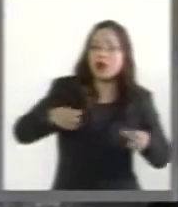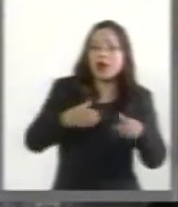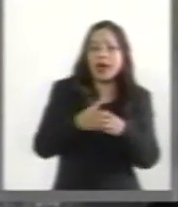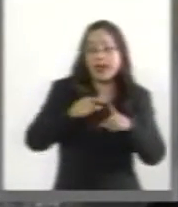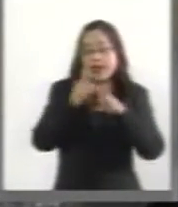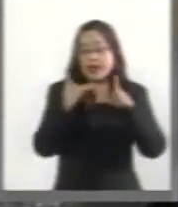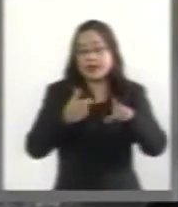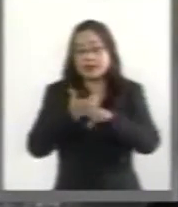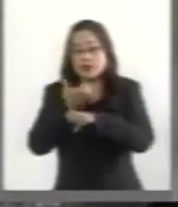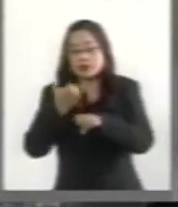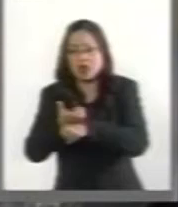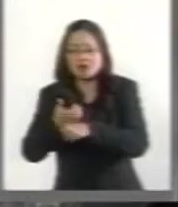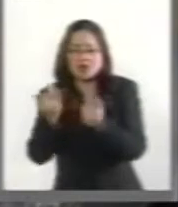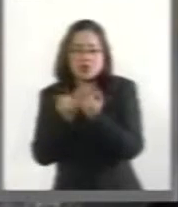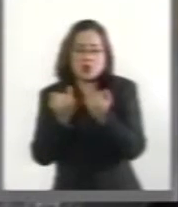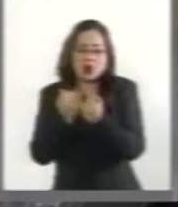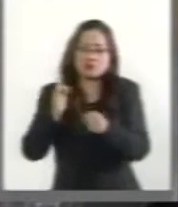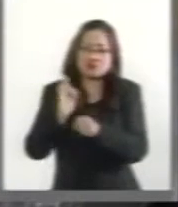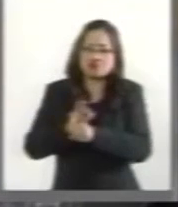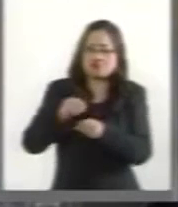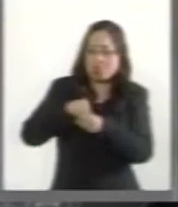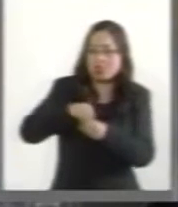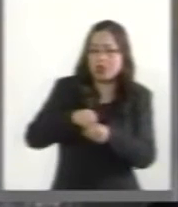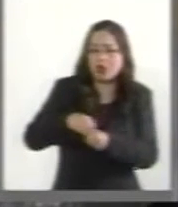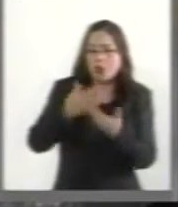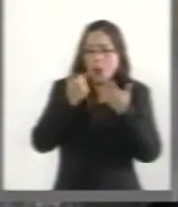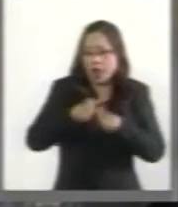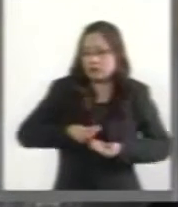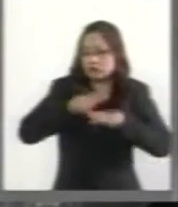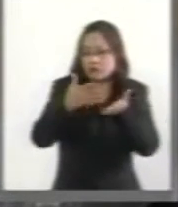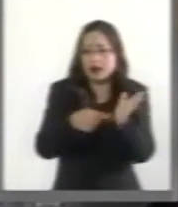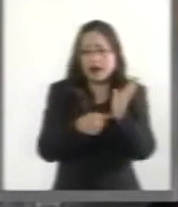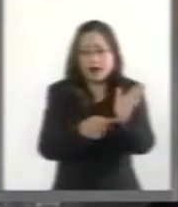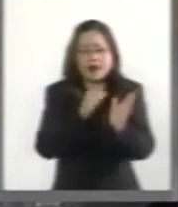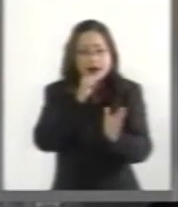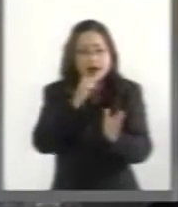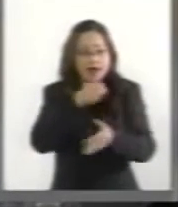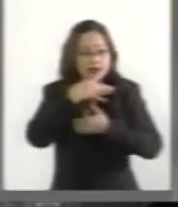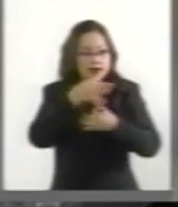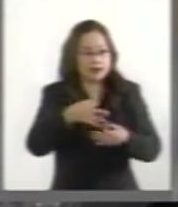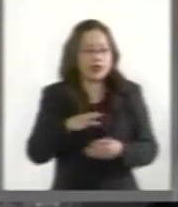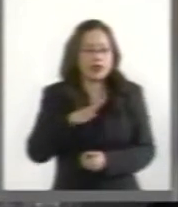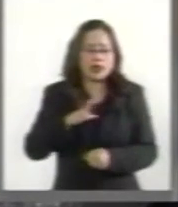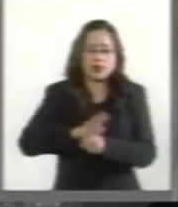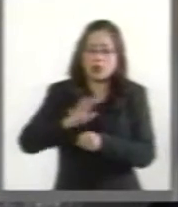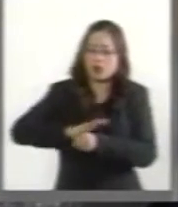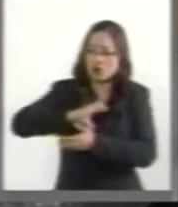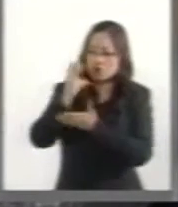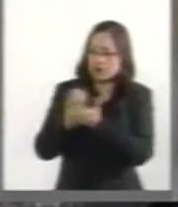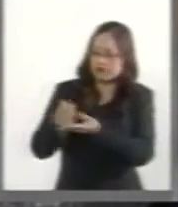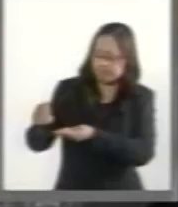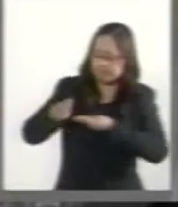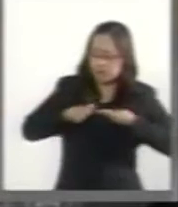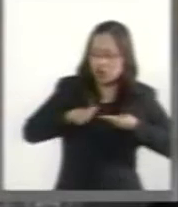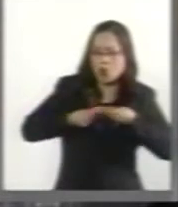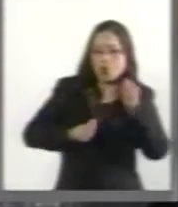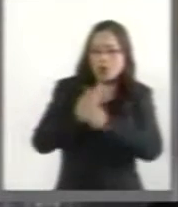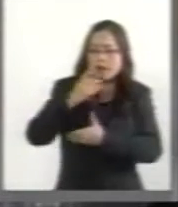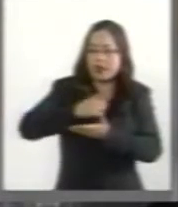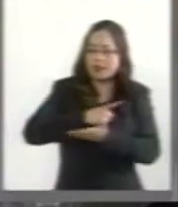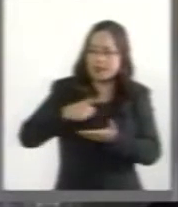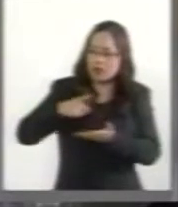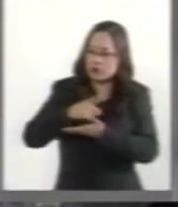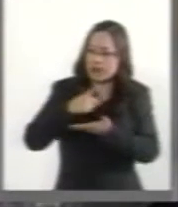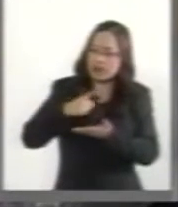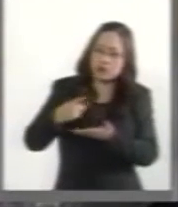priva la opacidad. Se ha extendido la simulación en la contratación de endeudamiento bajo múltiples